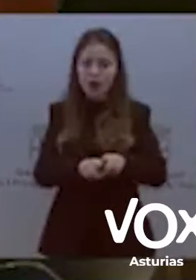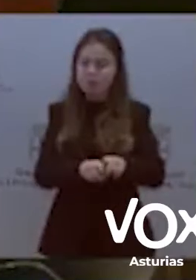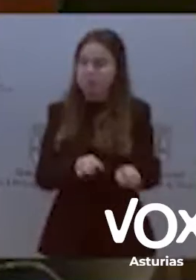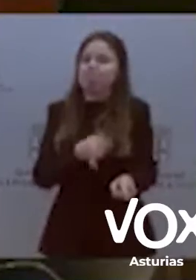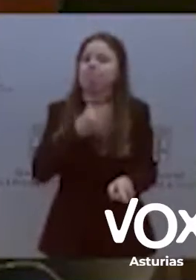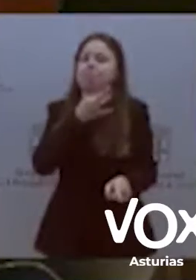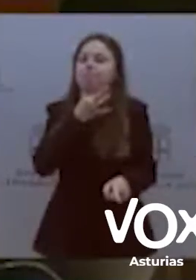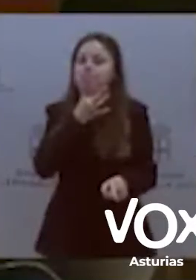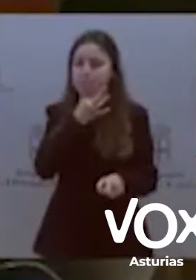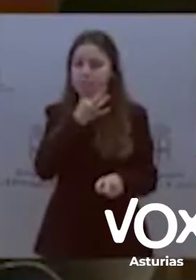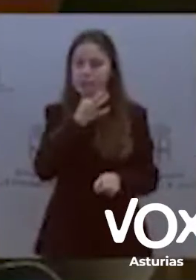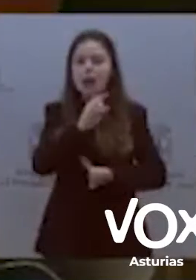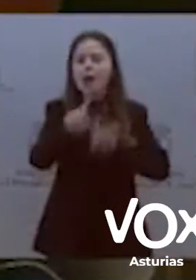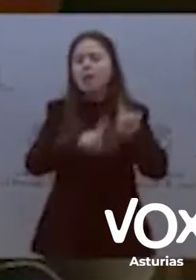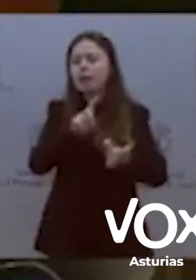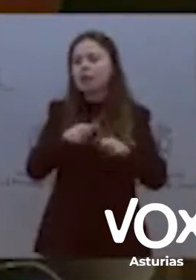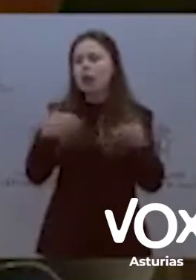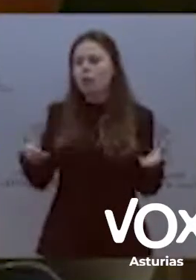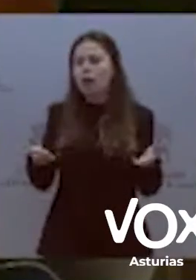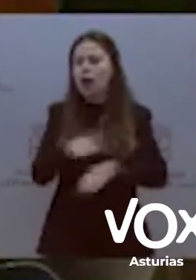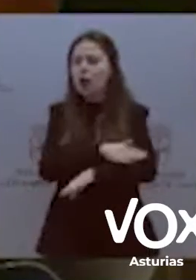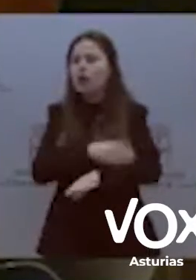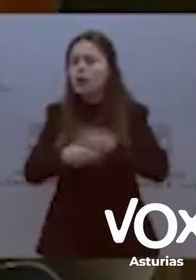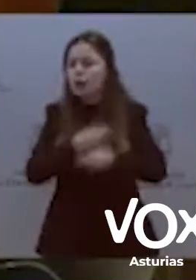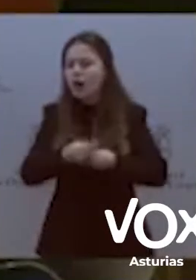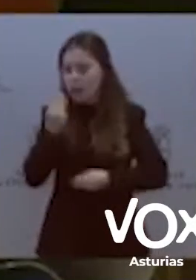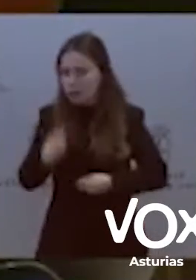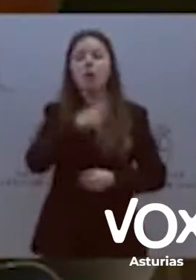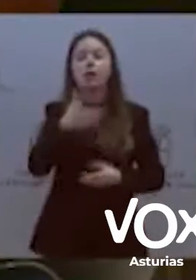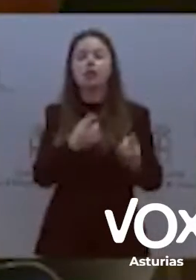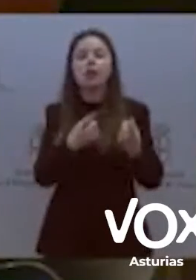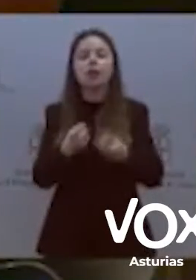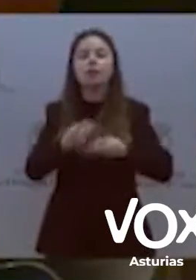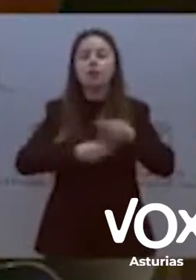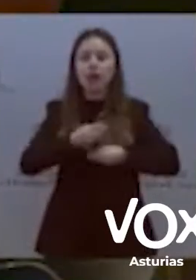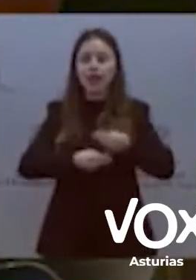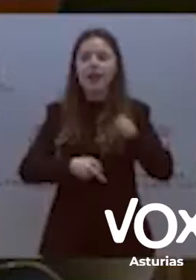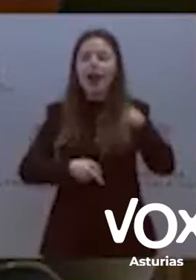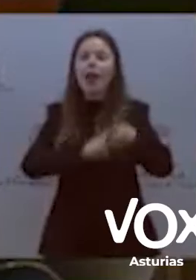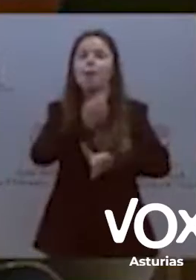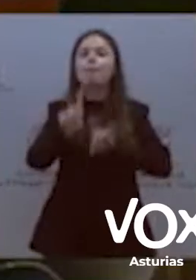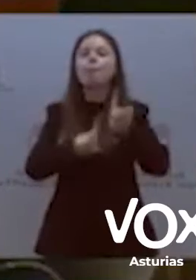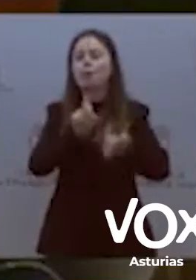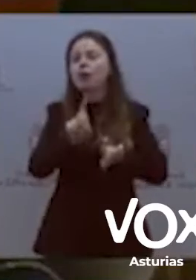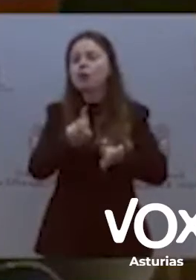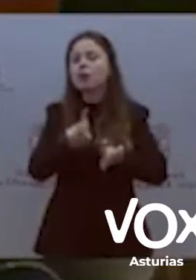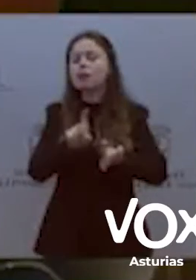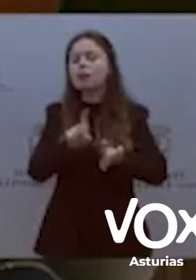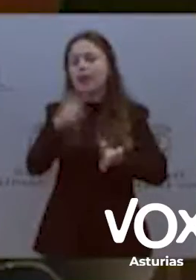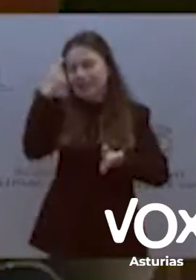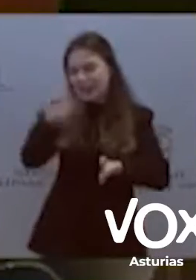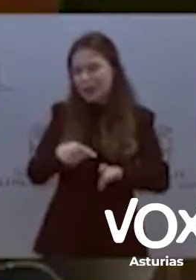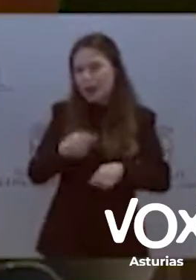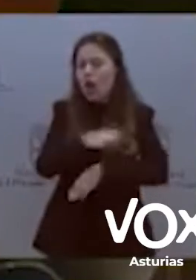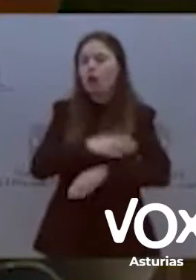¿hace lo mismo el Gobierno? ¿Se aprieta el Gobierno el cinturón? No. Necesitamos saber qué va a hacer el Gobierno asturiano por los